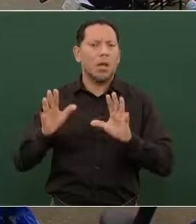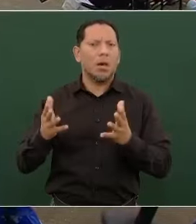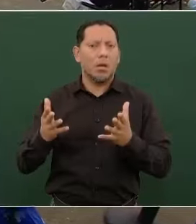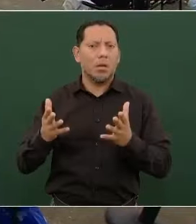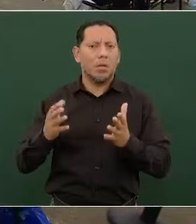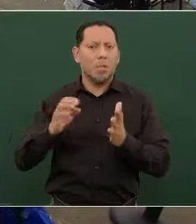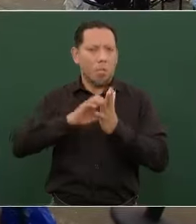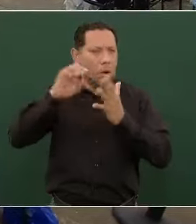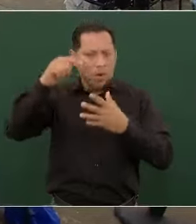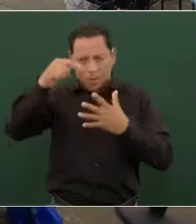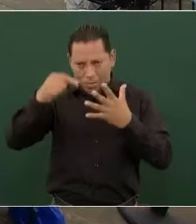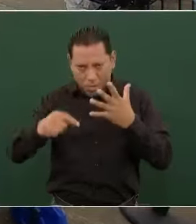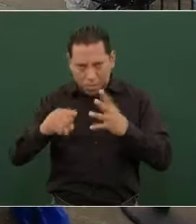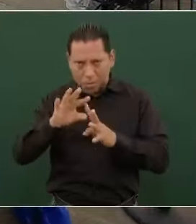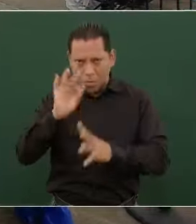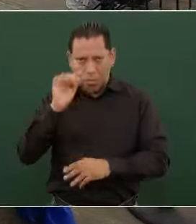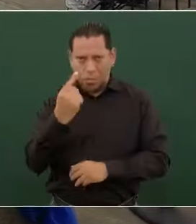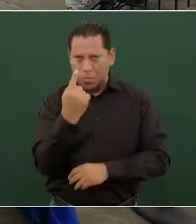un dato.